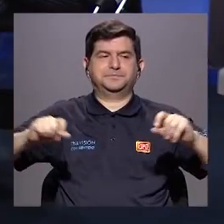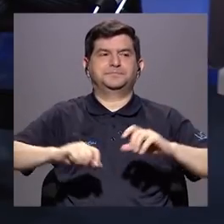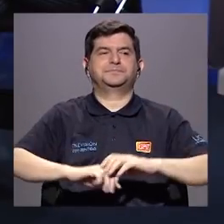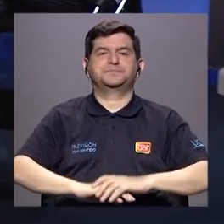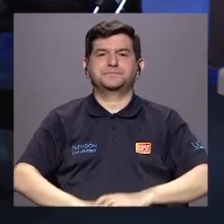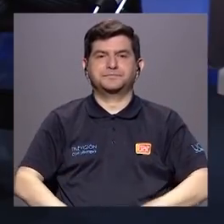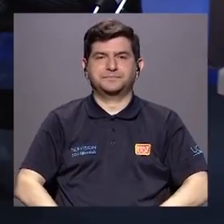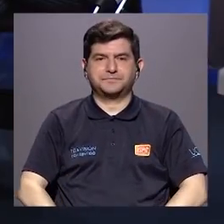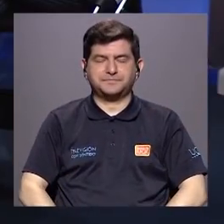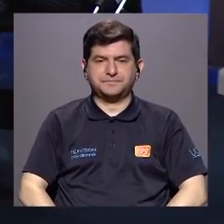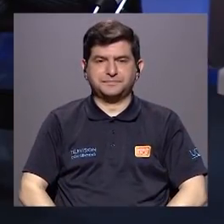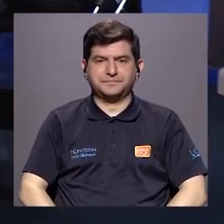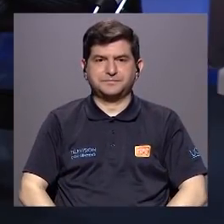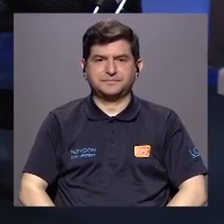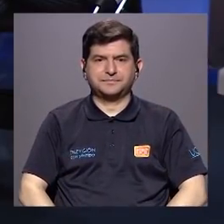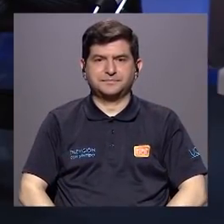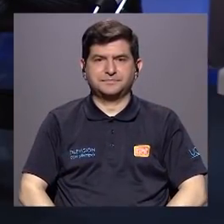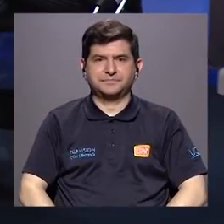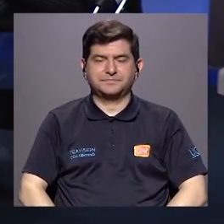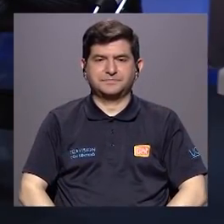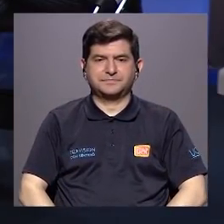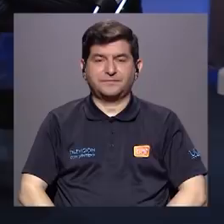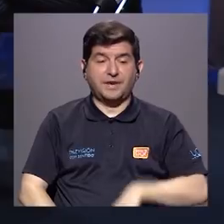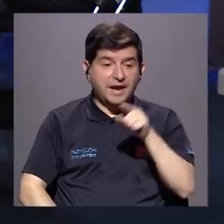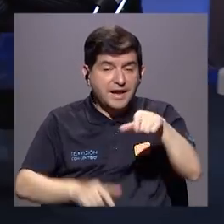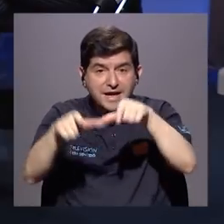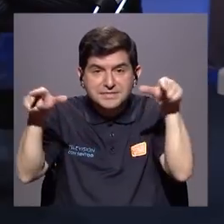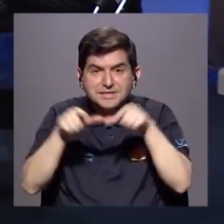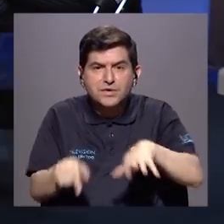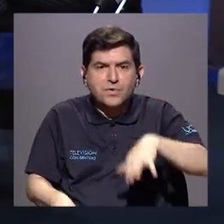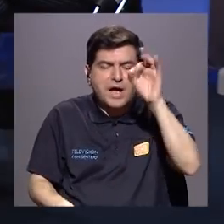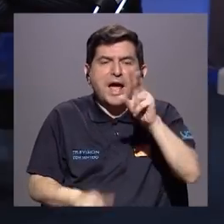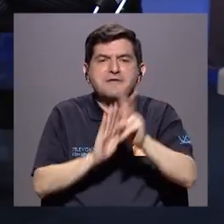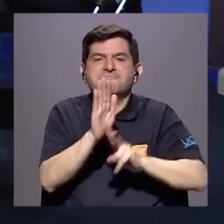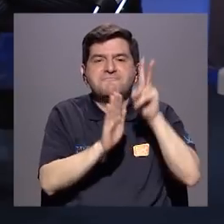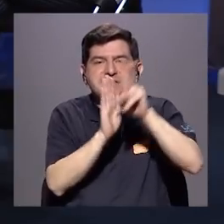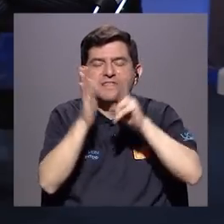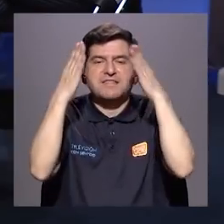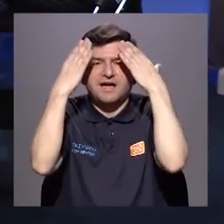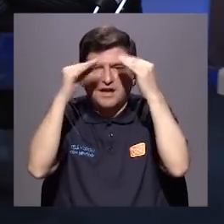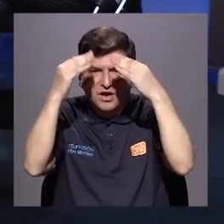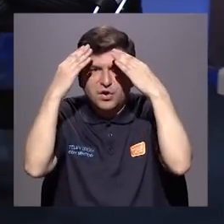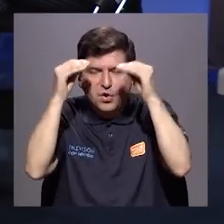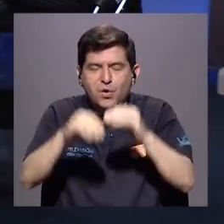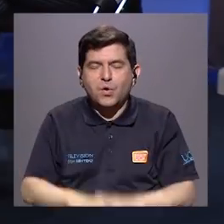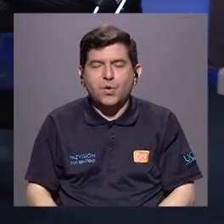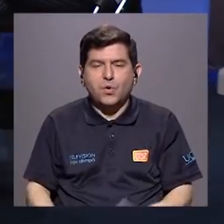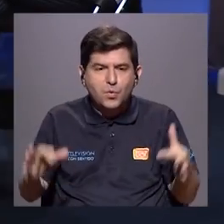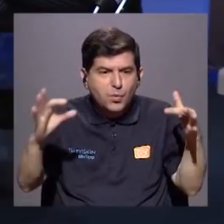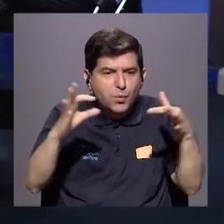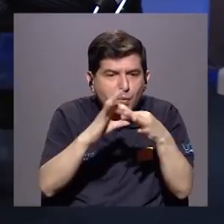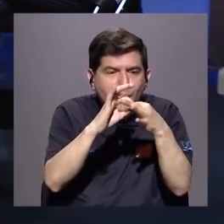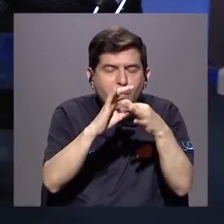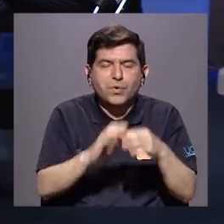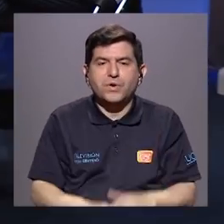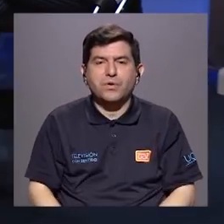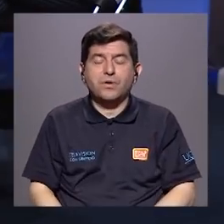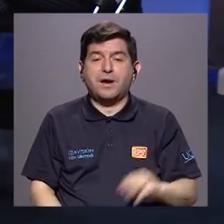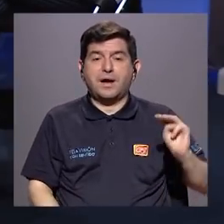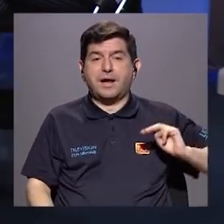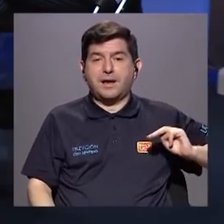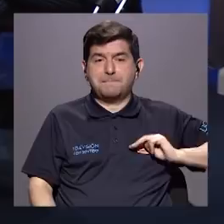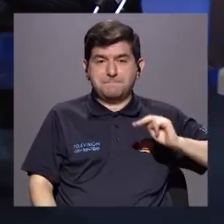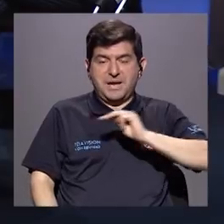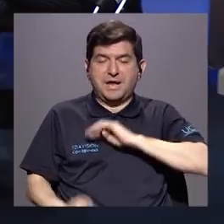www.psicologiacr.com barra inclinada bullying. Ahí pueden encontrar videos, información, links que los llevan incluso